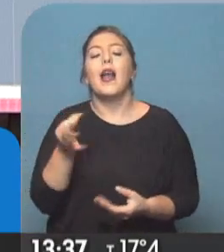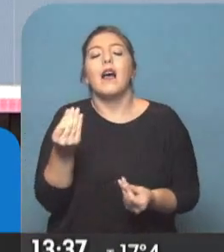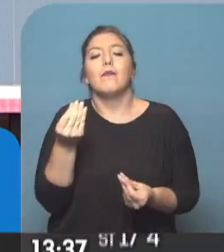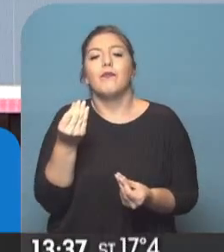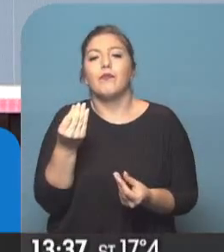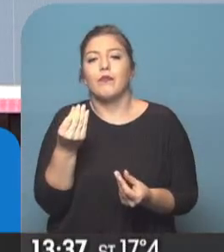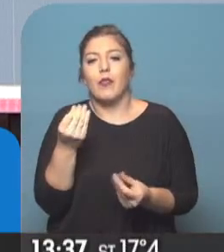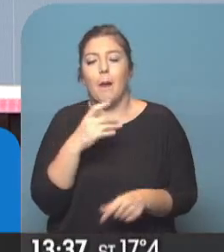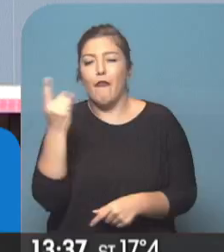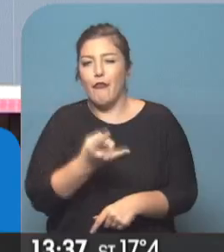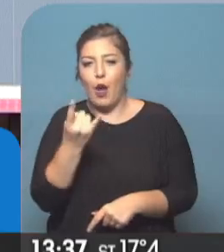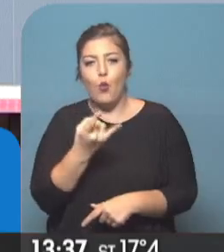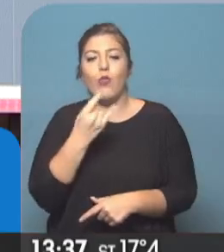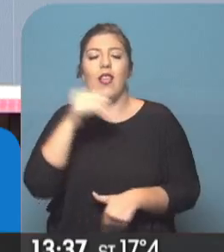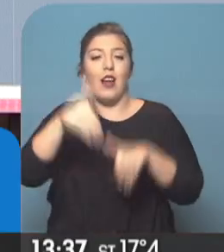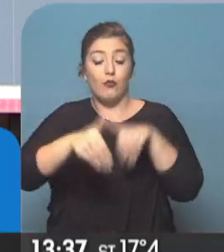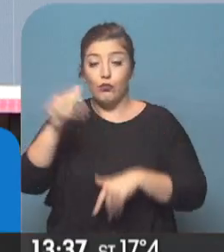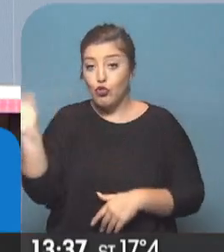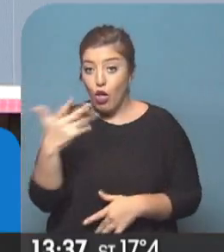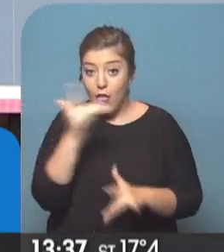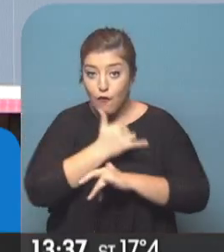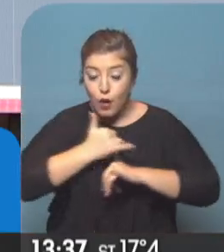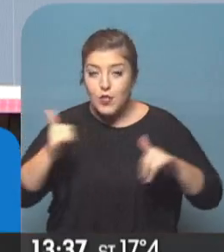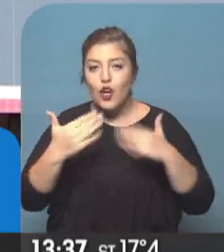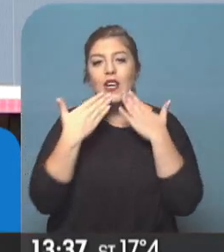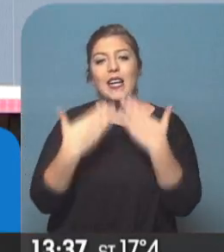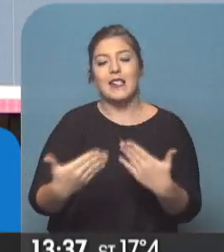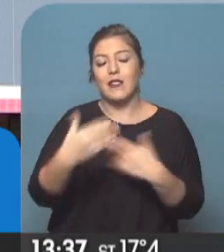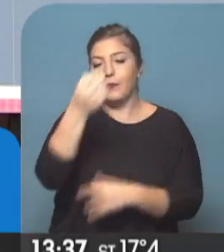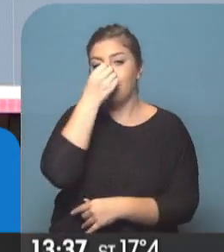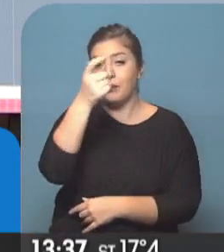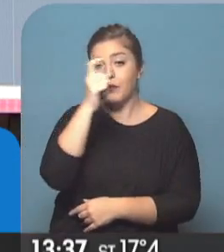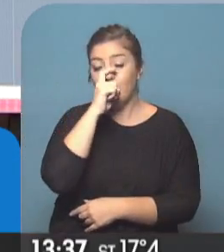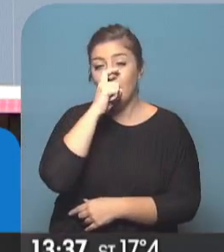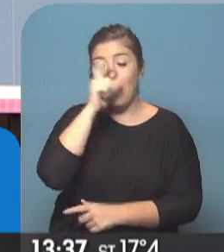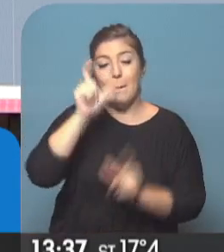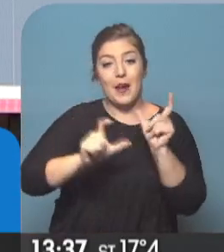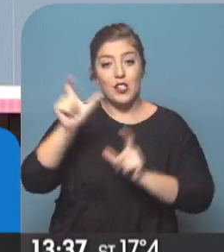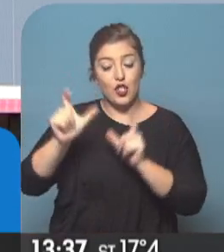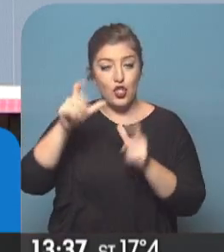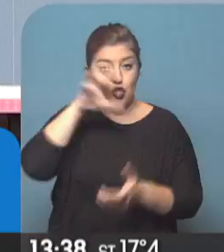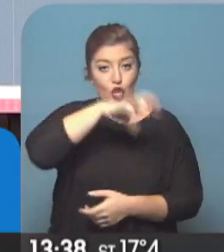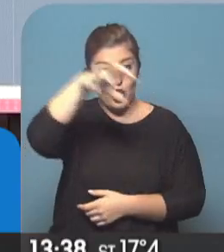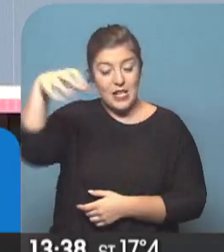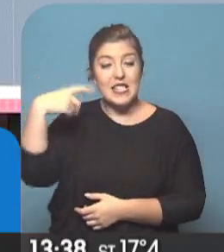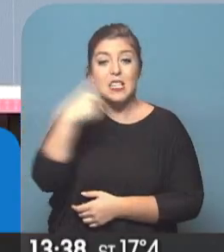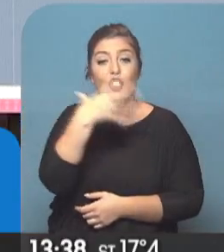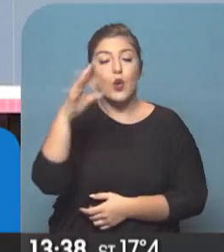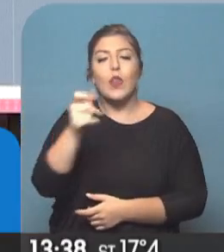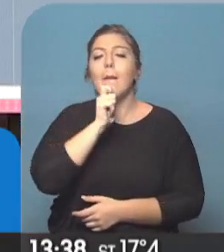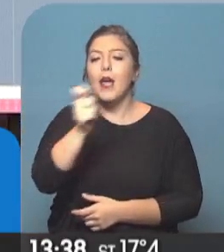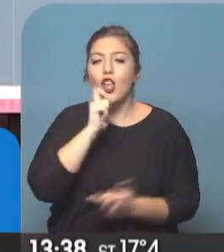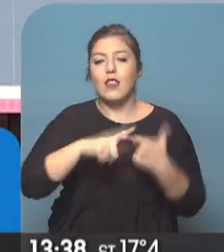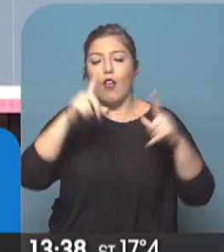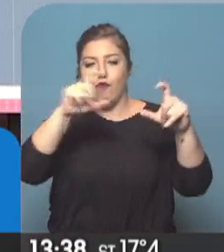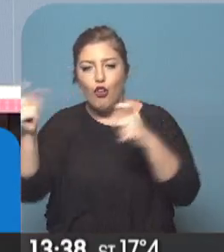fraude electoral. Toda esta información la tenemos gracias a más de 27 corresponsalías, 150 periodistas,